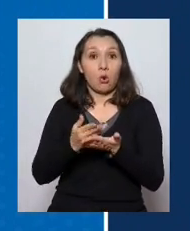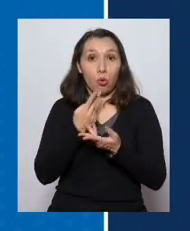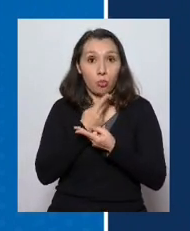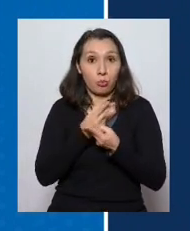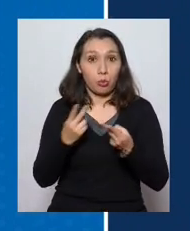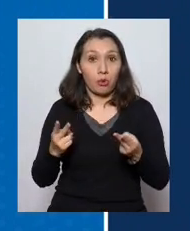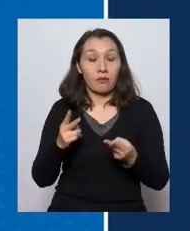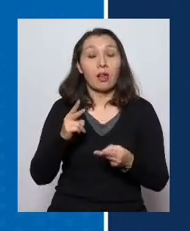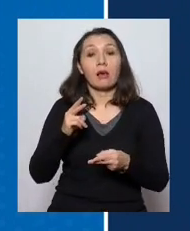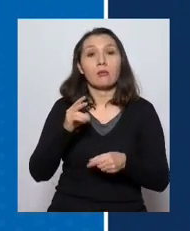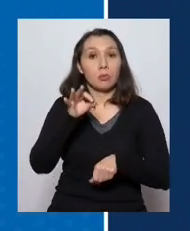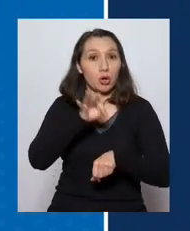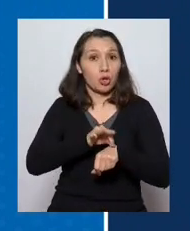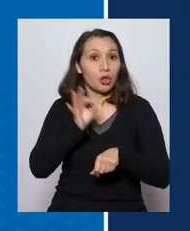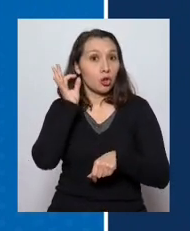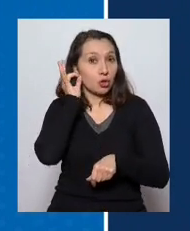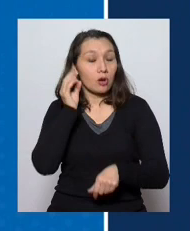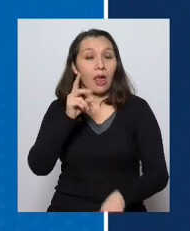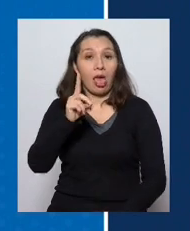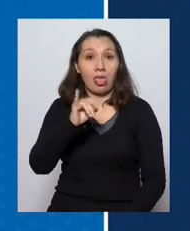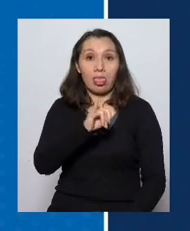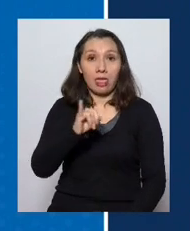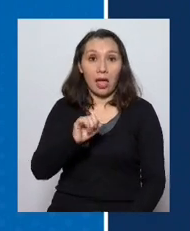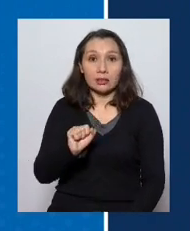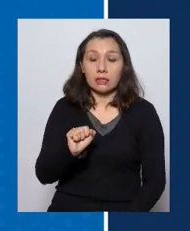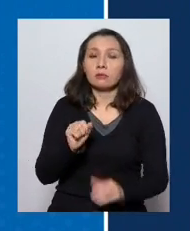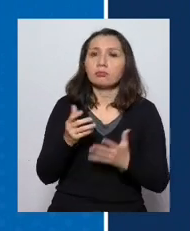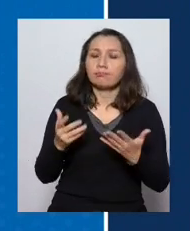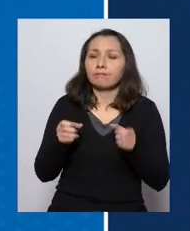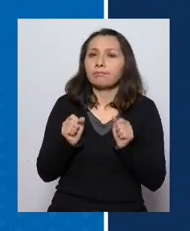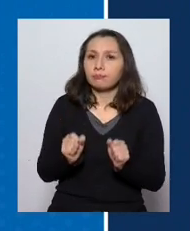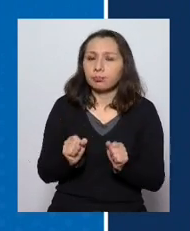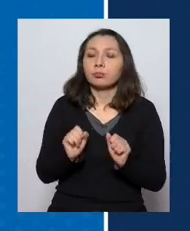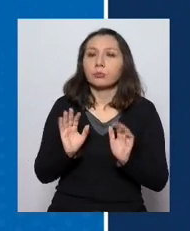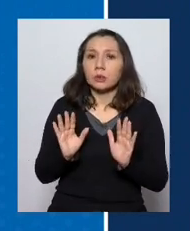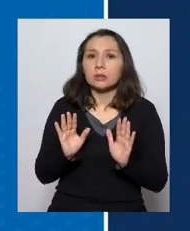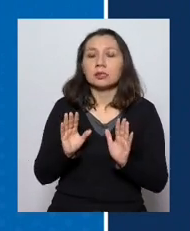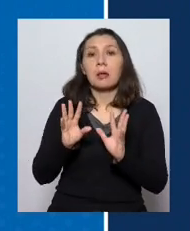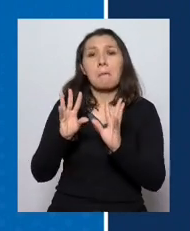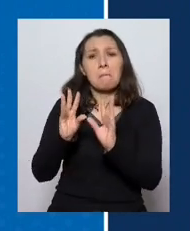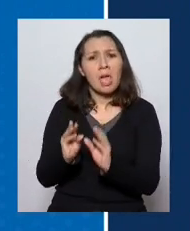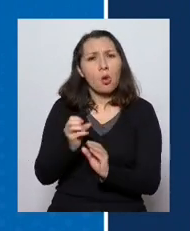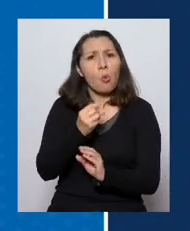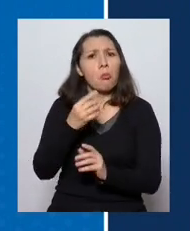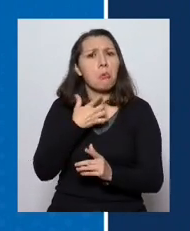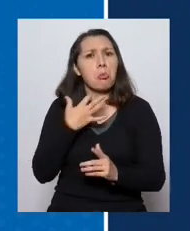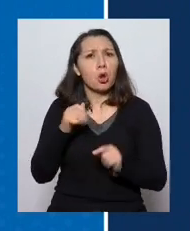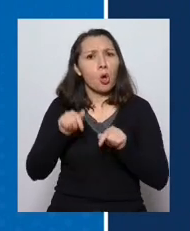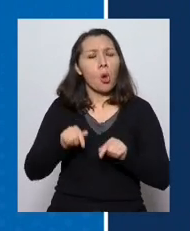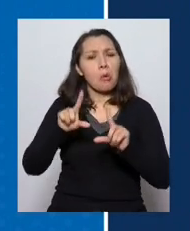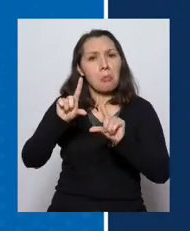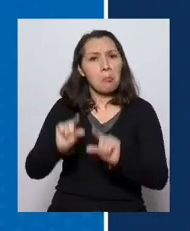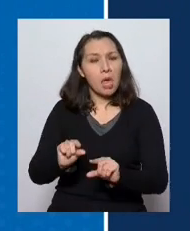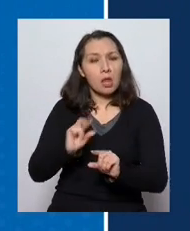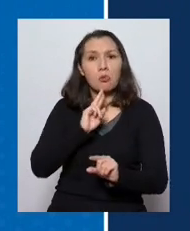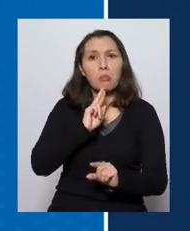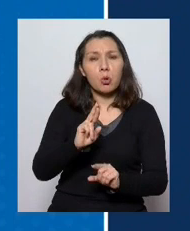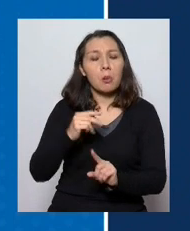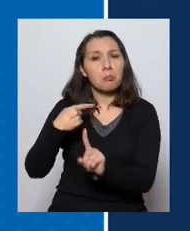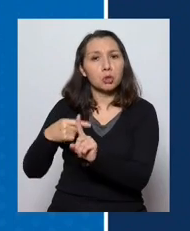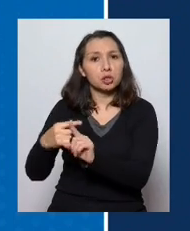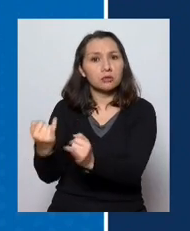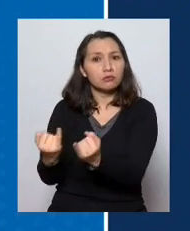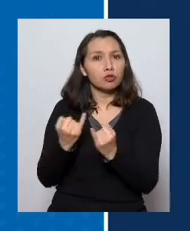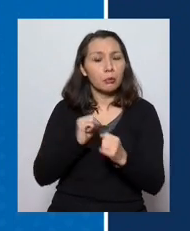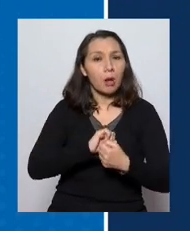Pública, la doctora Paula Daza, es muy probable que el menor número de casos positivos